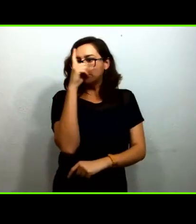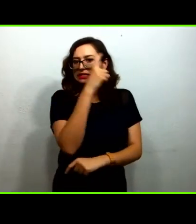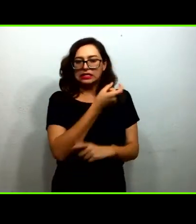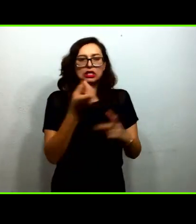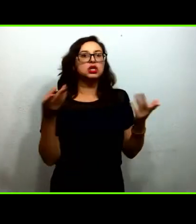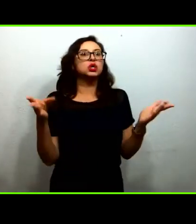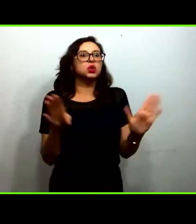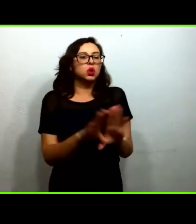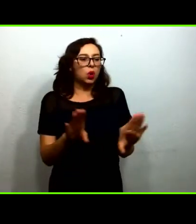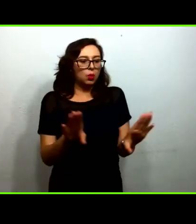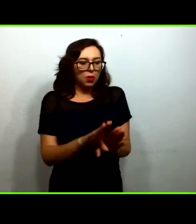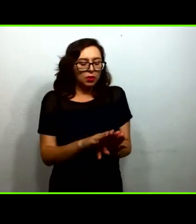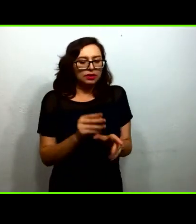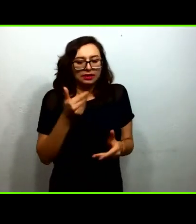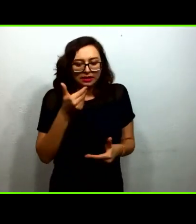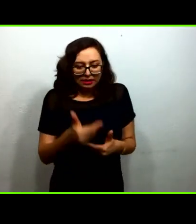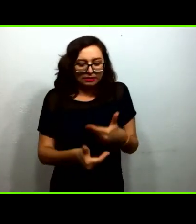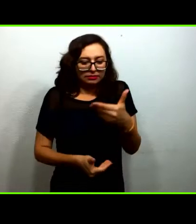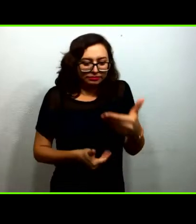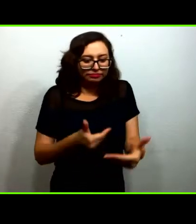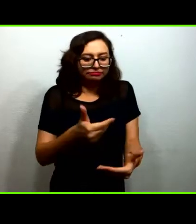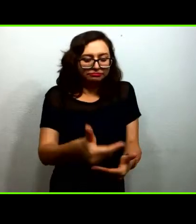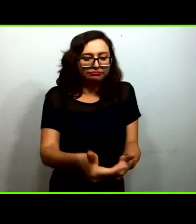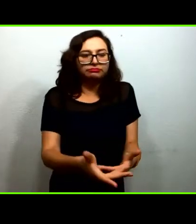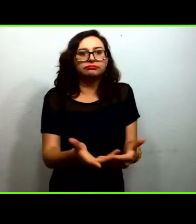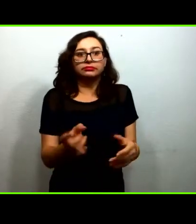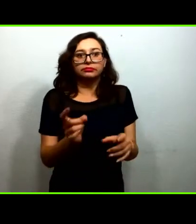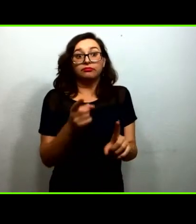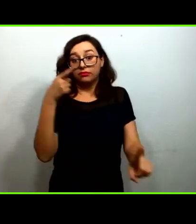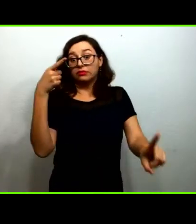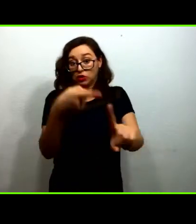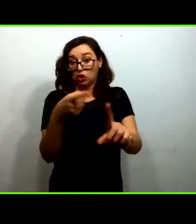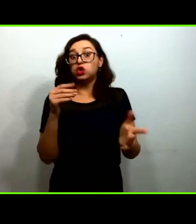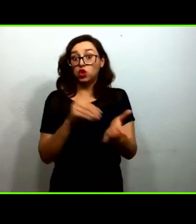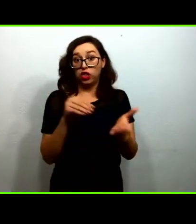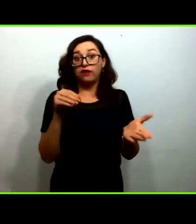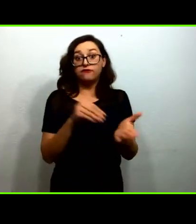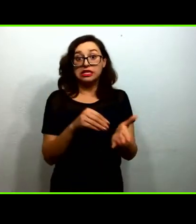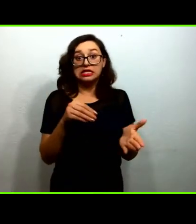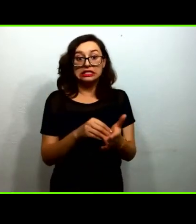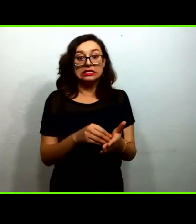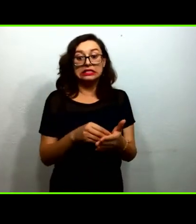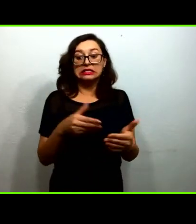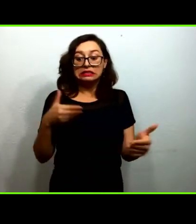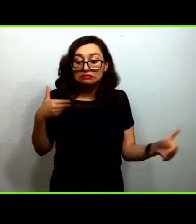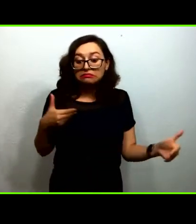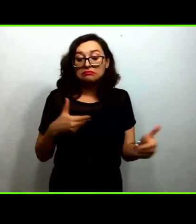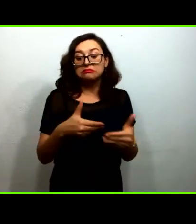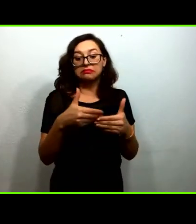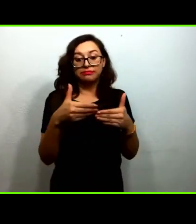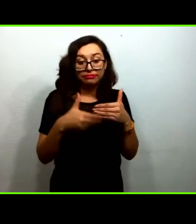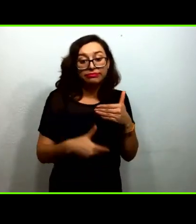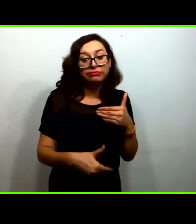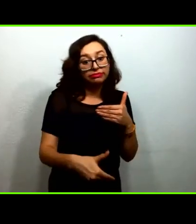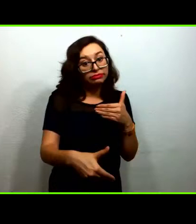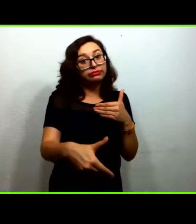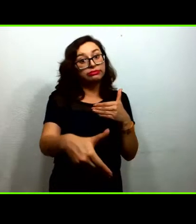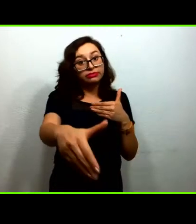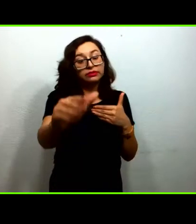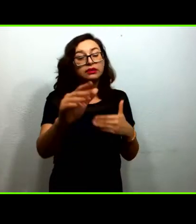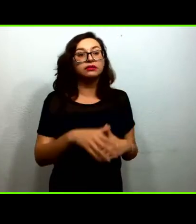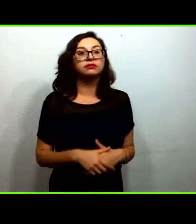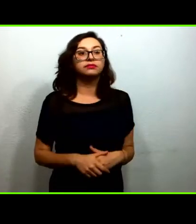enfrentan por el momento en el corto y quizás bastante largo plazo